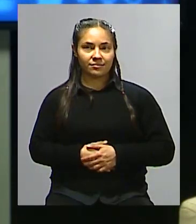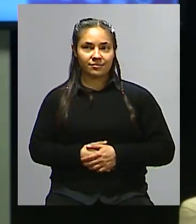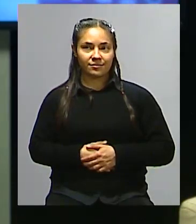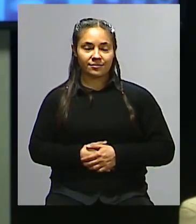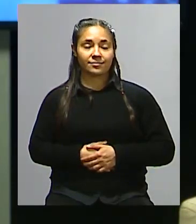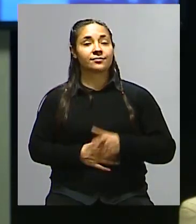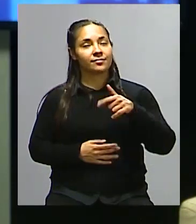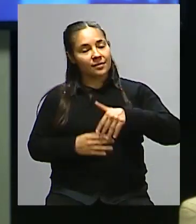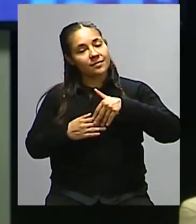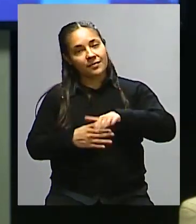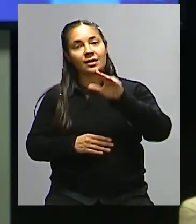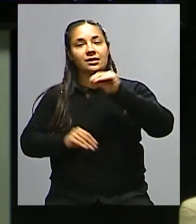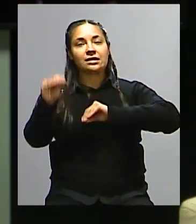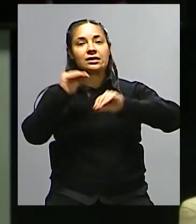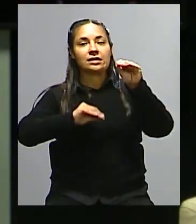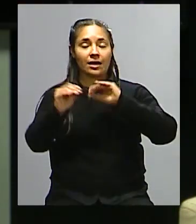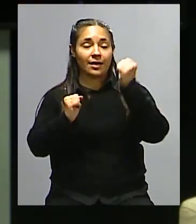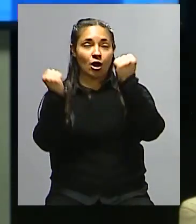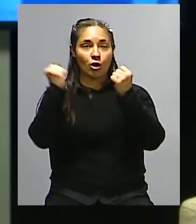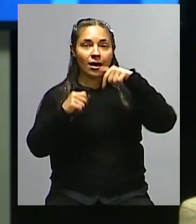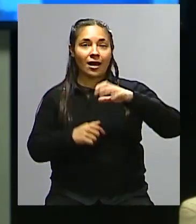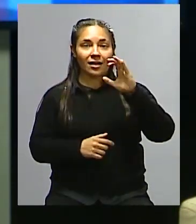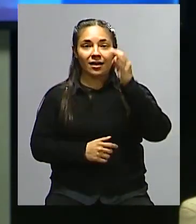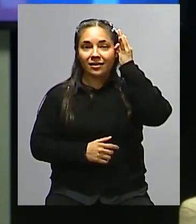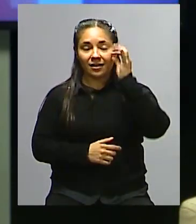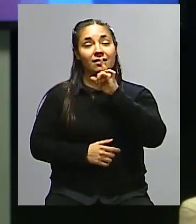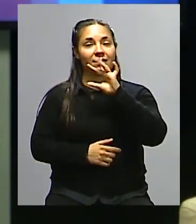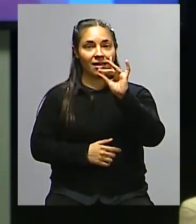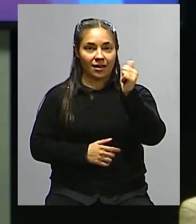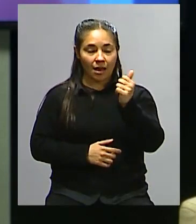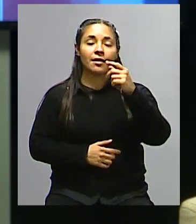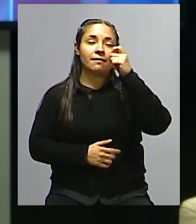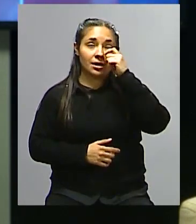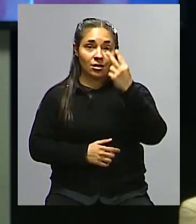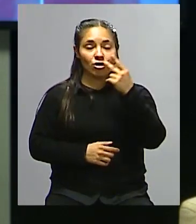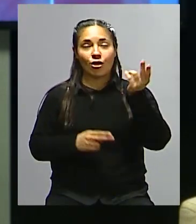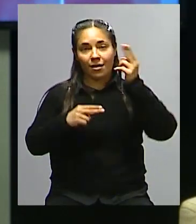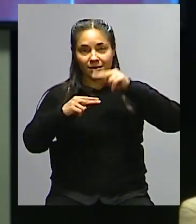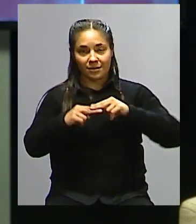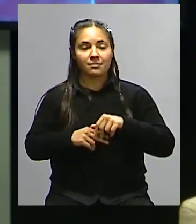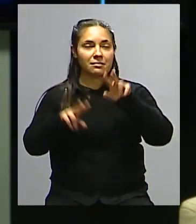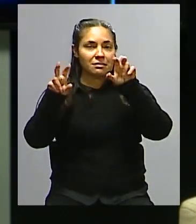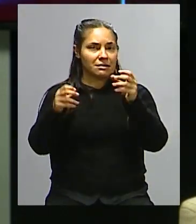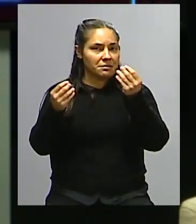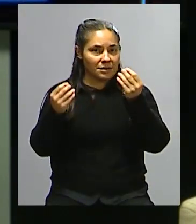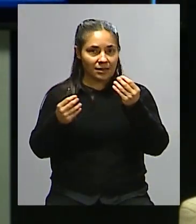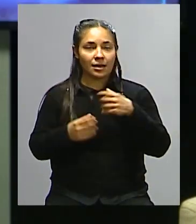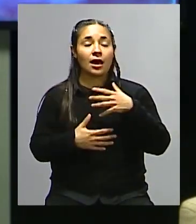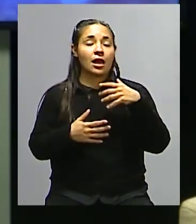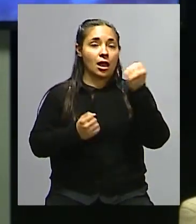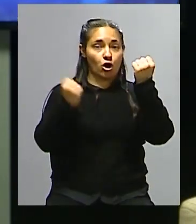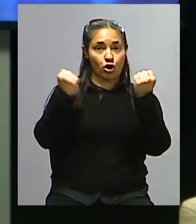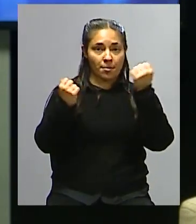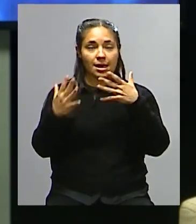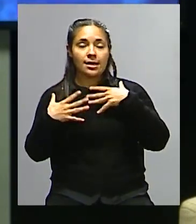Bueno, seguimos aquí en Chate Económico en el 30 de la TDA, 22 de Super Canal HD, hablando de Economía y Salud. En este chat